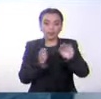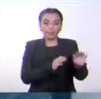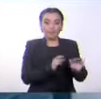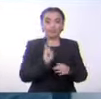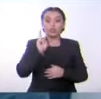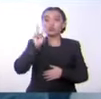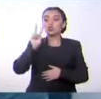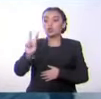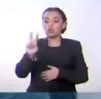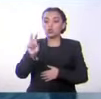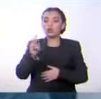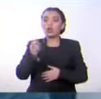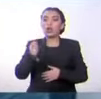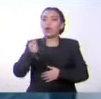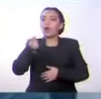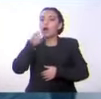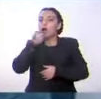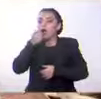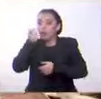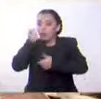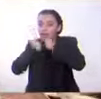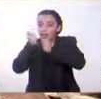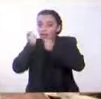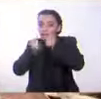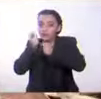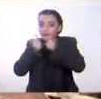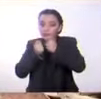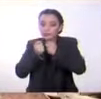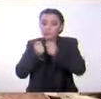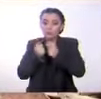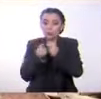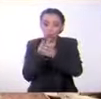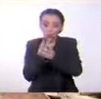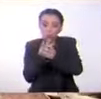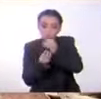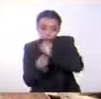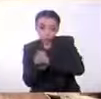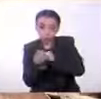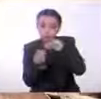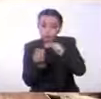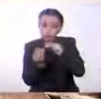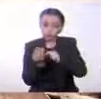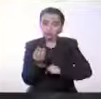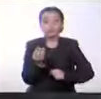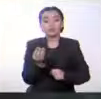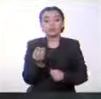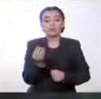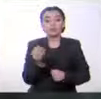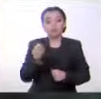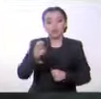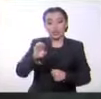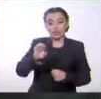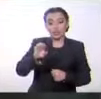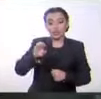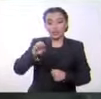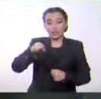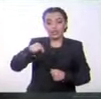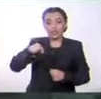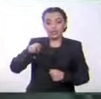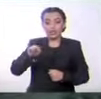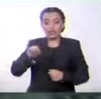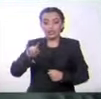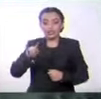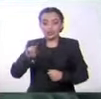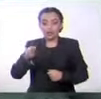Estos dos mamíferos son el equidna y el ornitorrinco.